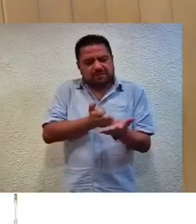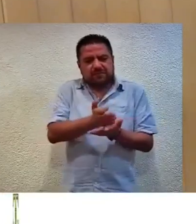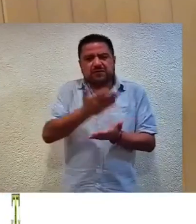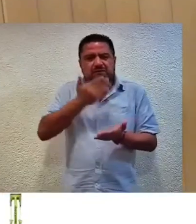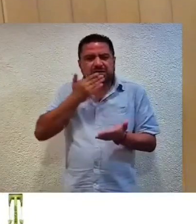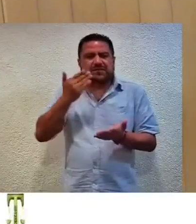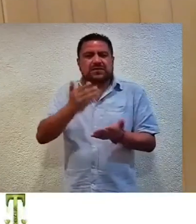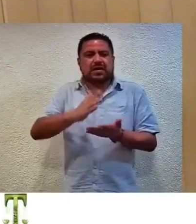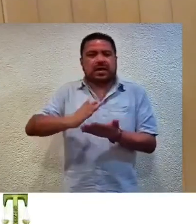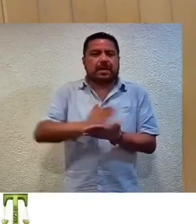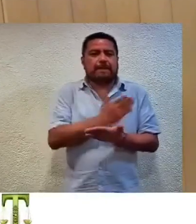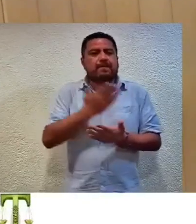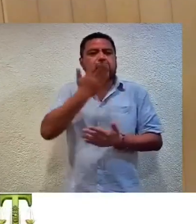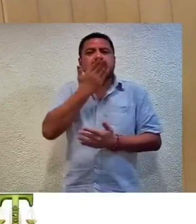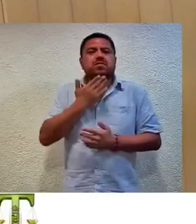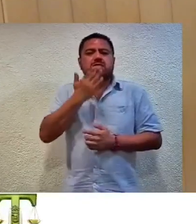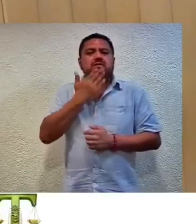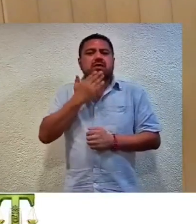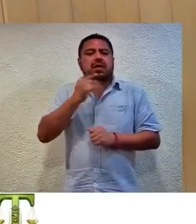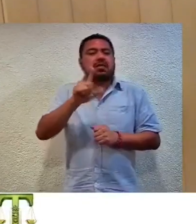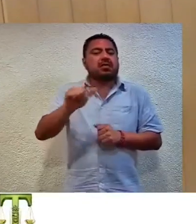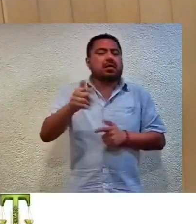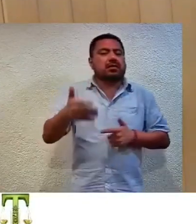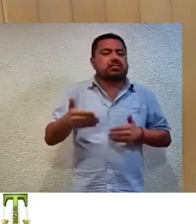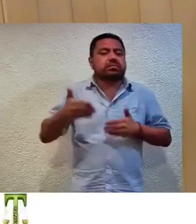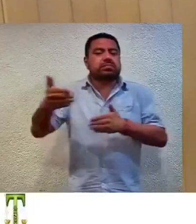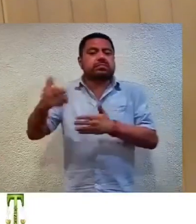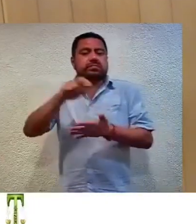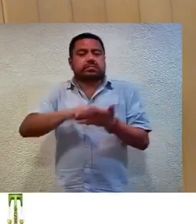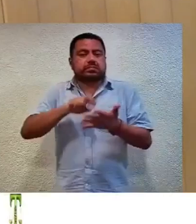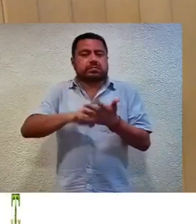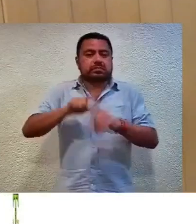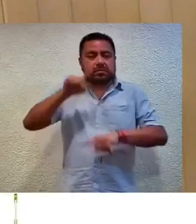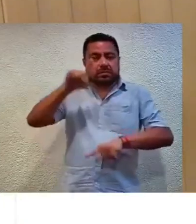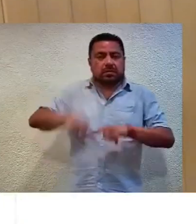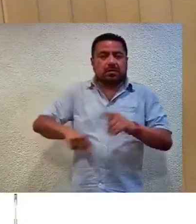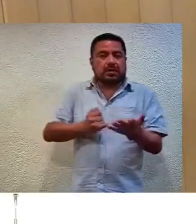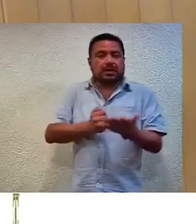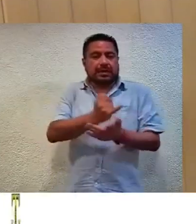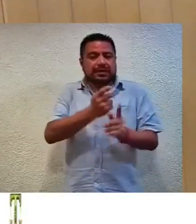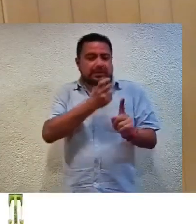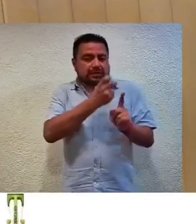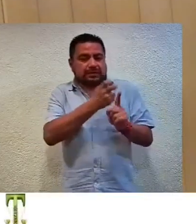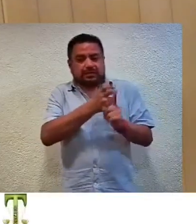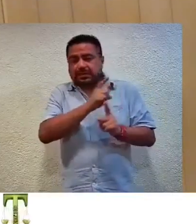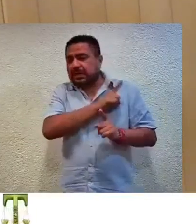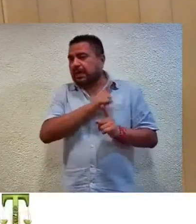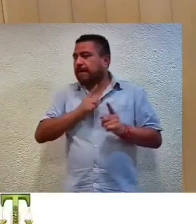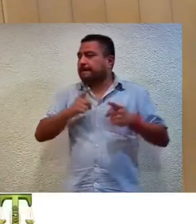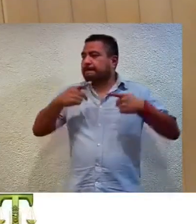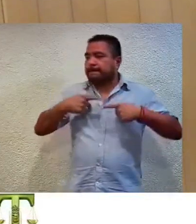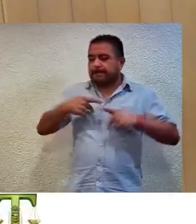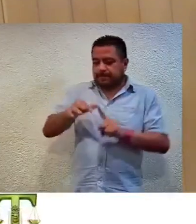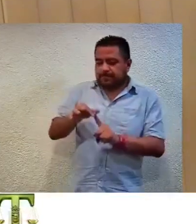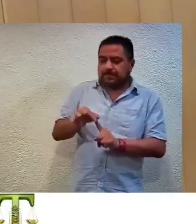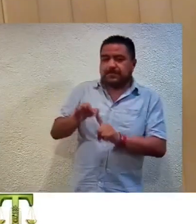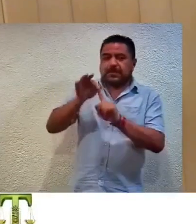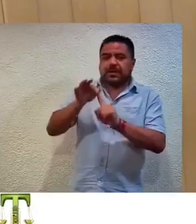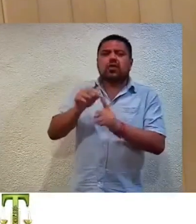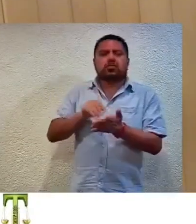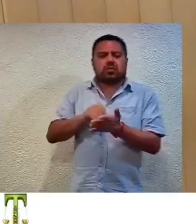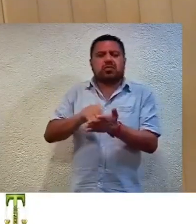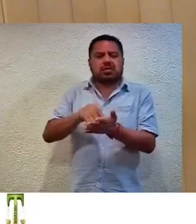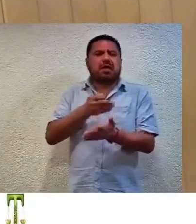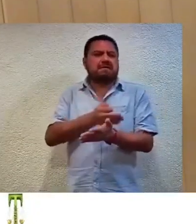además de no existir ningún acto posterior que anule o modifique dicha decisión. Por ello, las personas elegidas tienen plena vigencia,